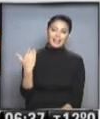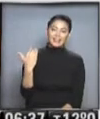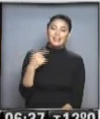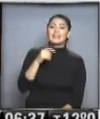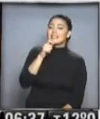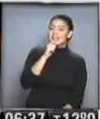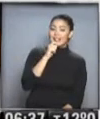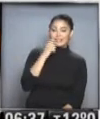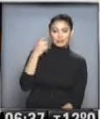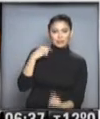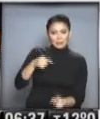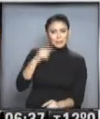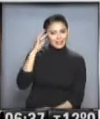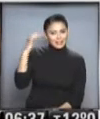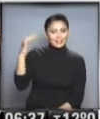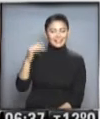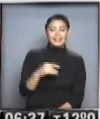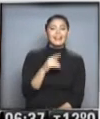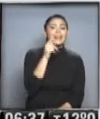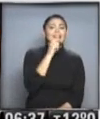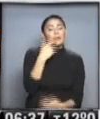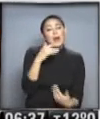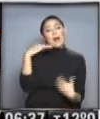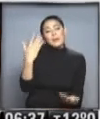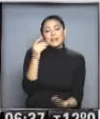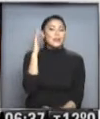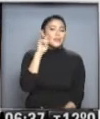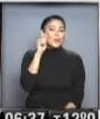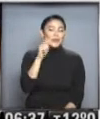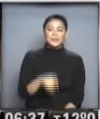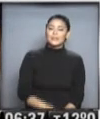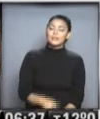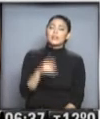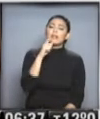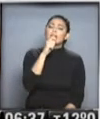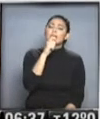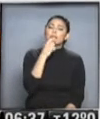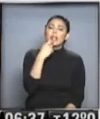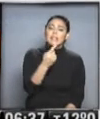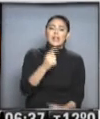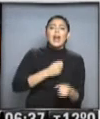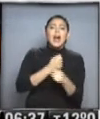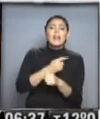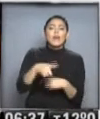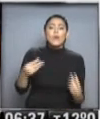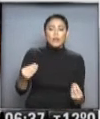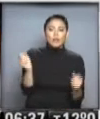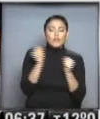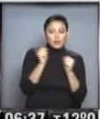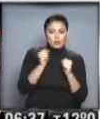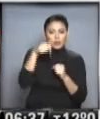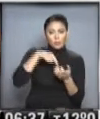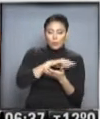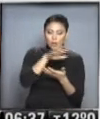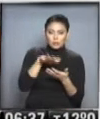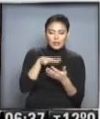también la extraño. Bueno, yo también la extraño bastante. Aprovechamos y le mandamos un beso, entonces. Un besito, Nadia. Dice, ¿hasta qué día o cuándo está la ola polar y las temperaturas bajas en Gran